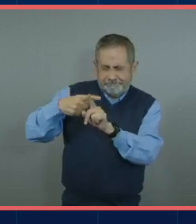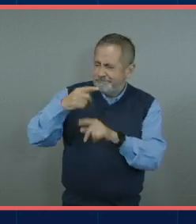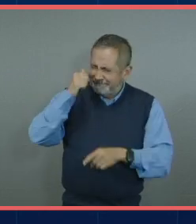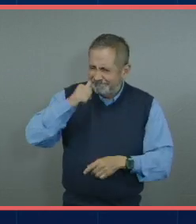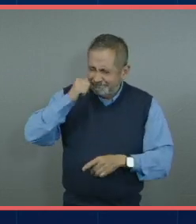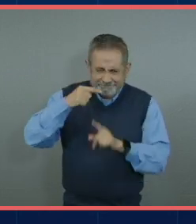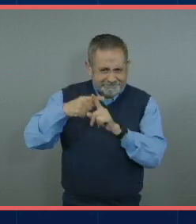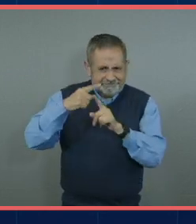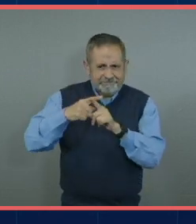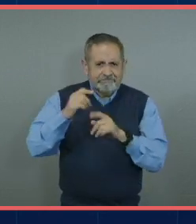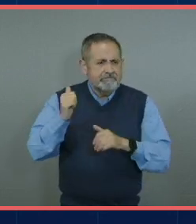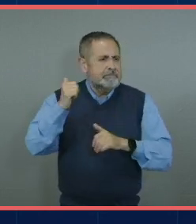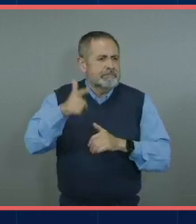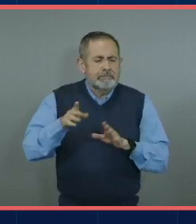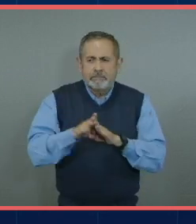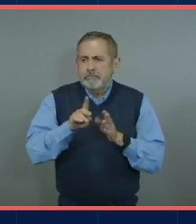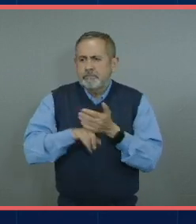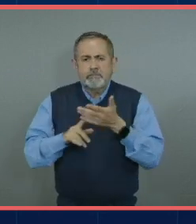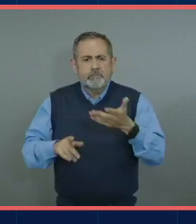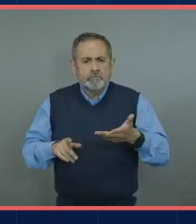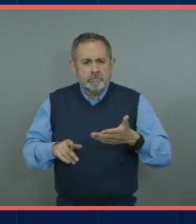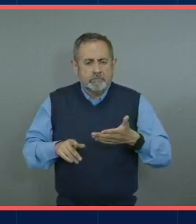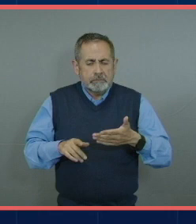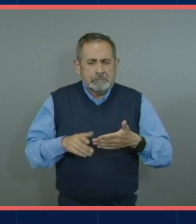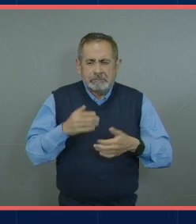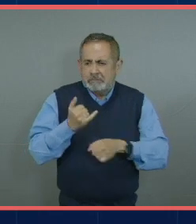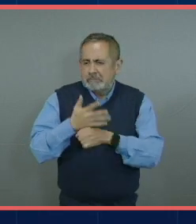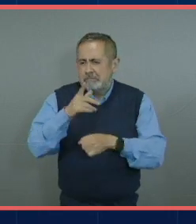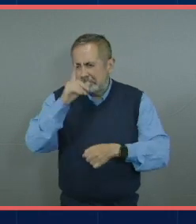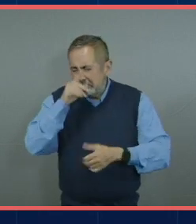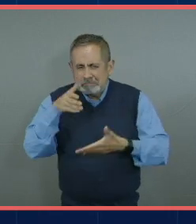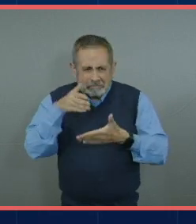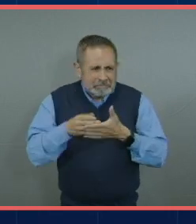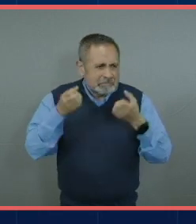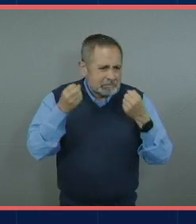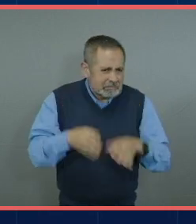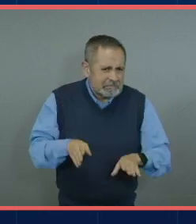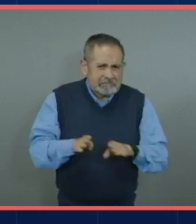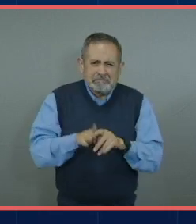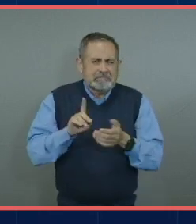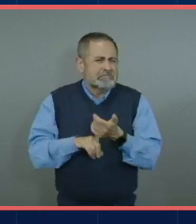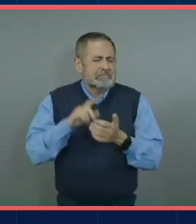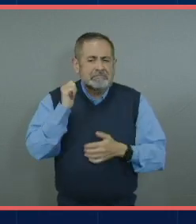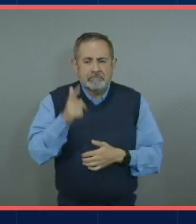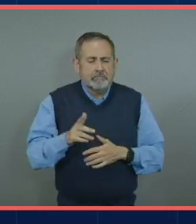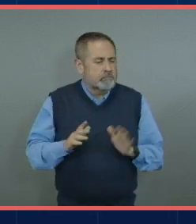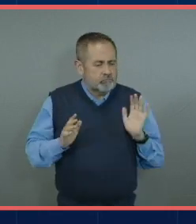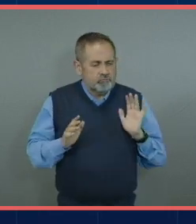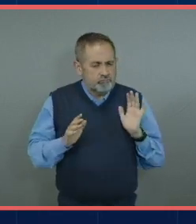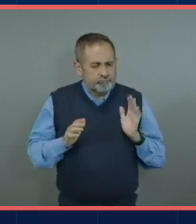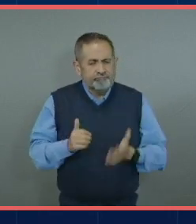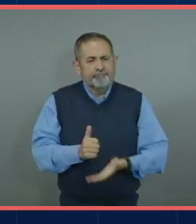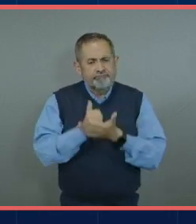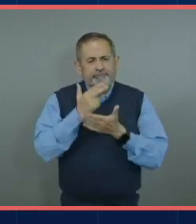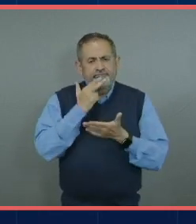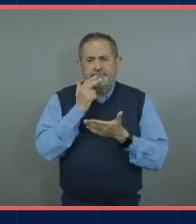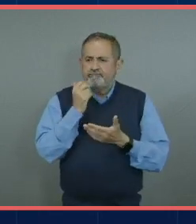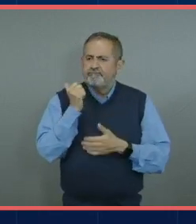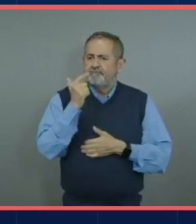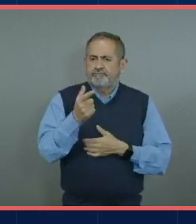pues cualquier cualquier tropiezo cualquier fracaso les va a llevar algo bueno